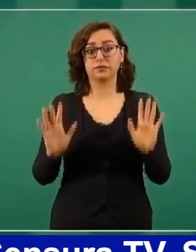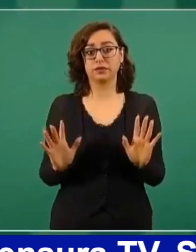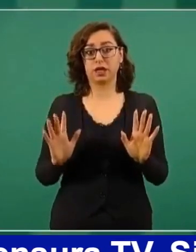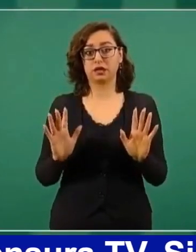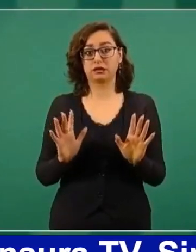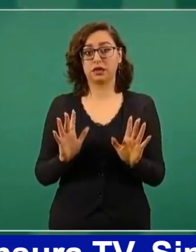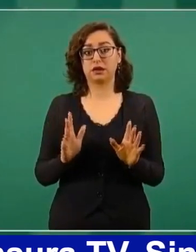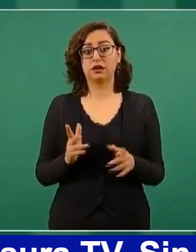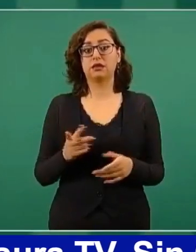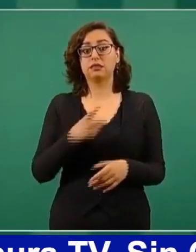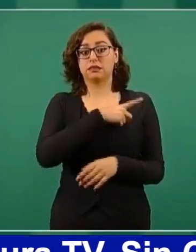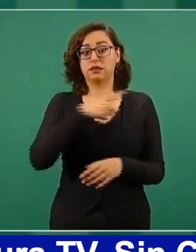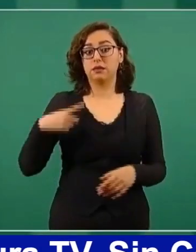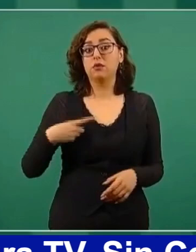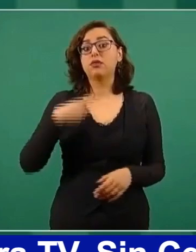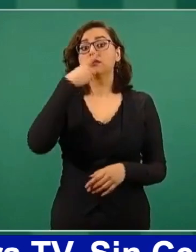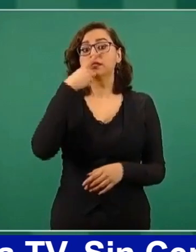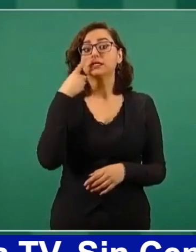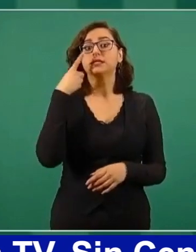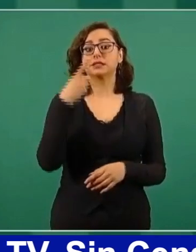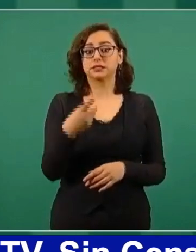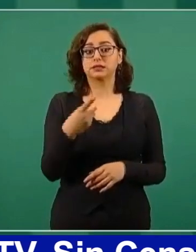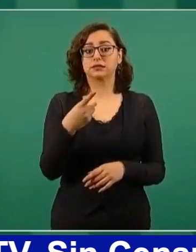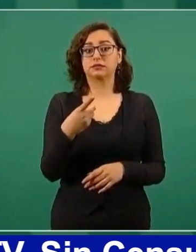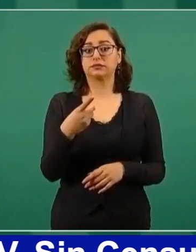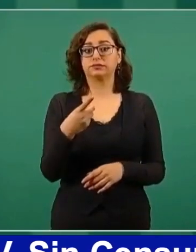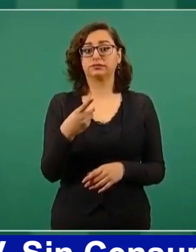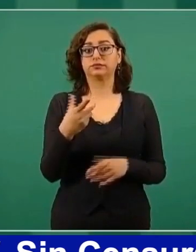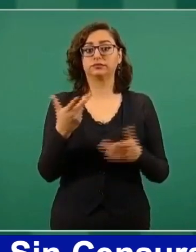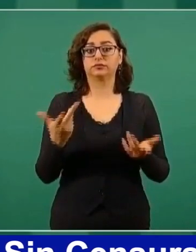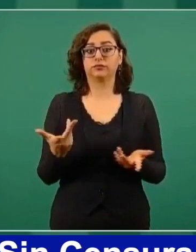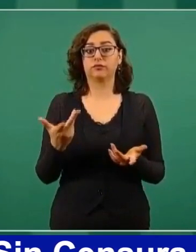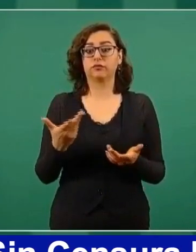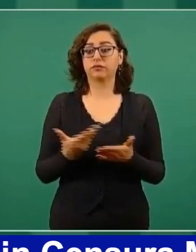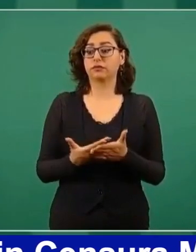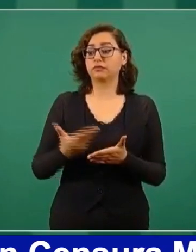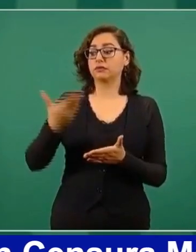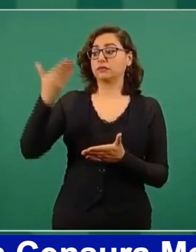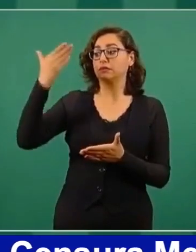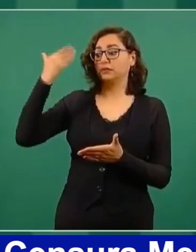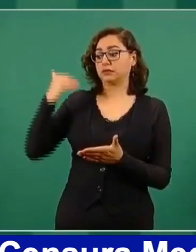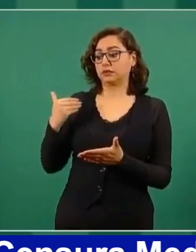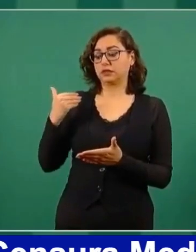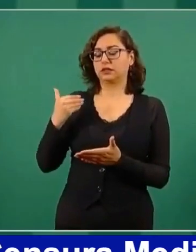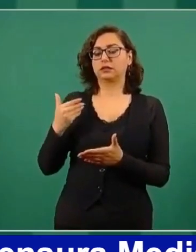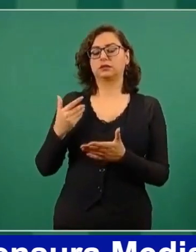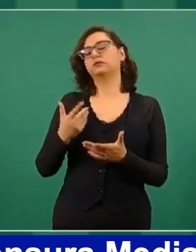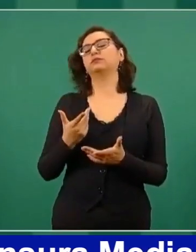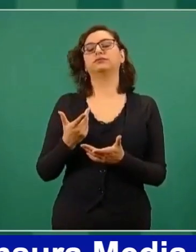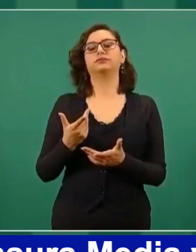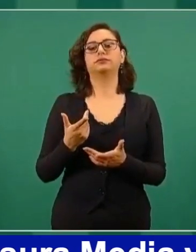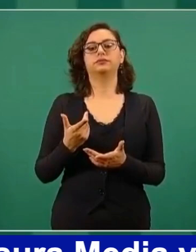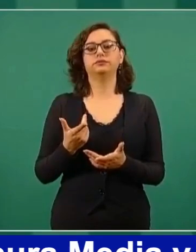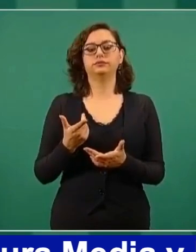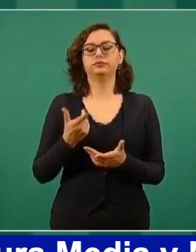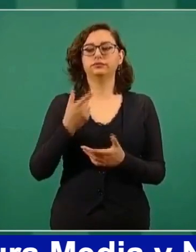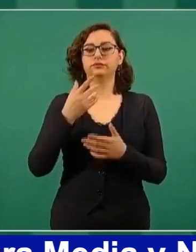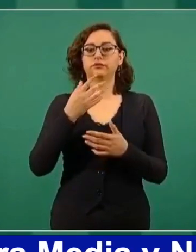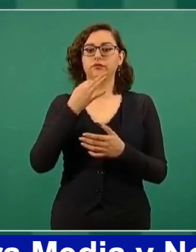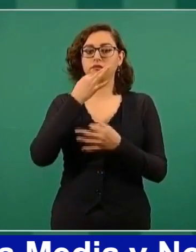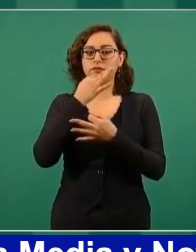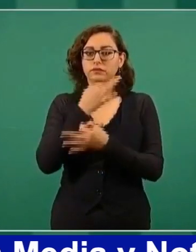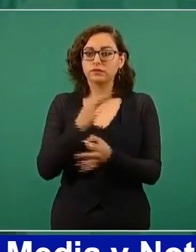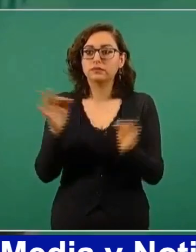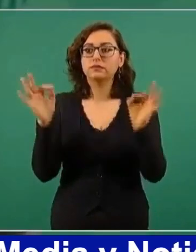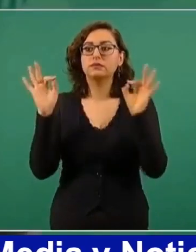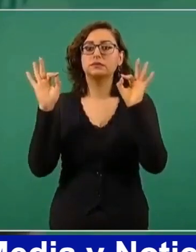que íbamos a vacunar a los adultos mayores aún con una